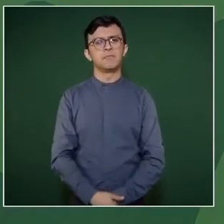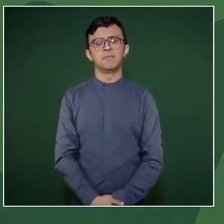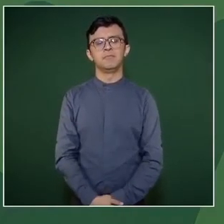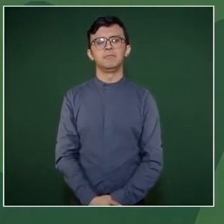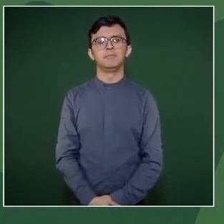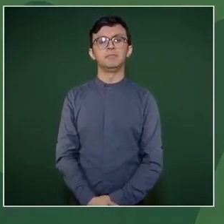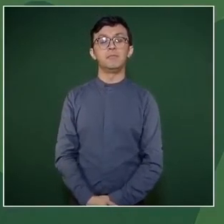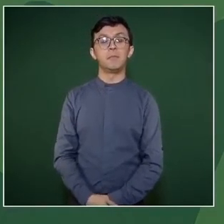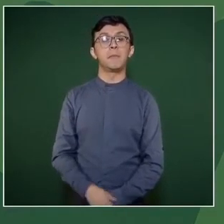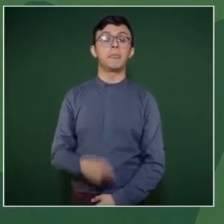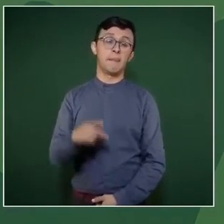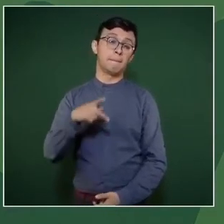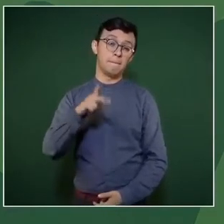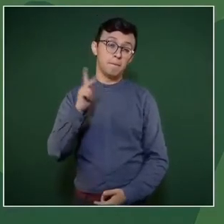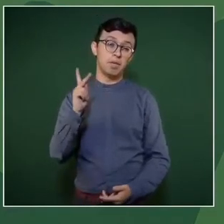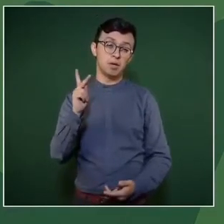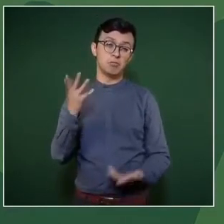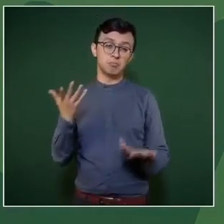pero sí están